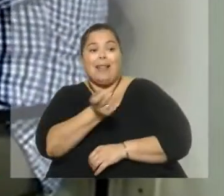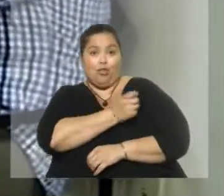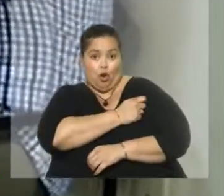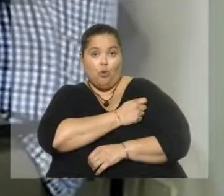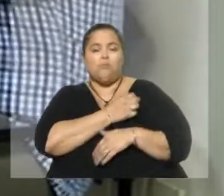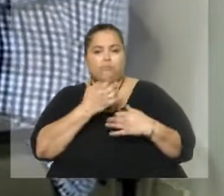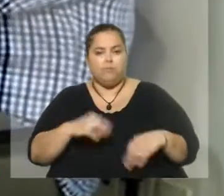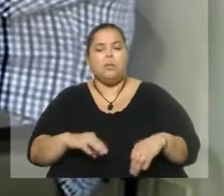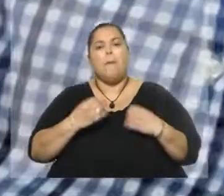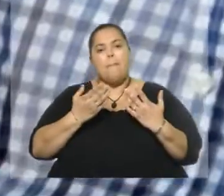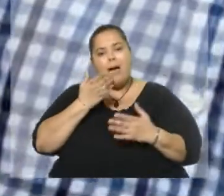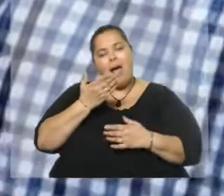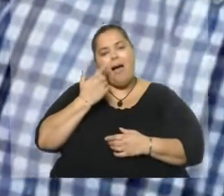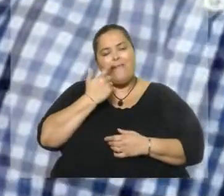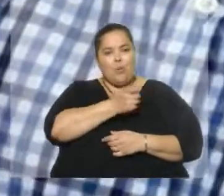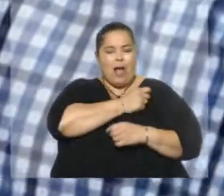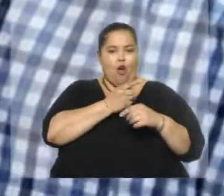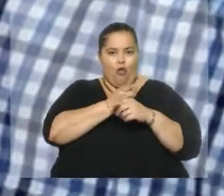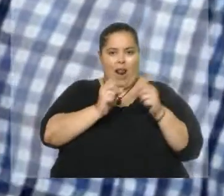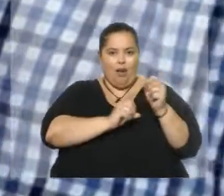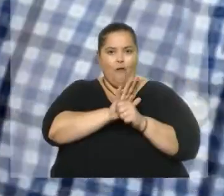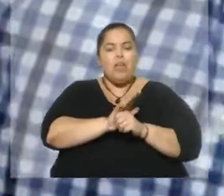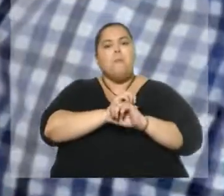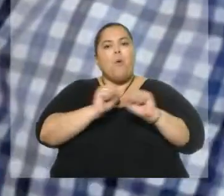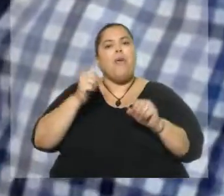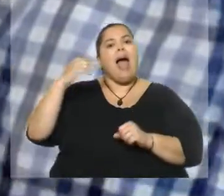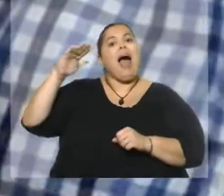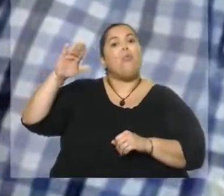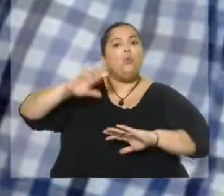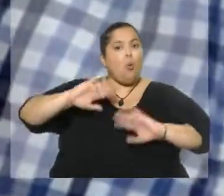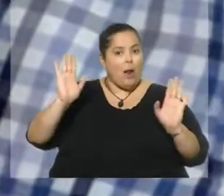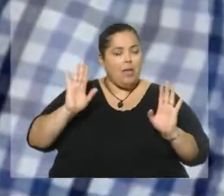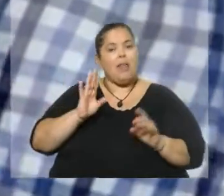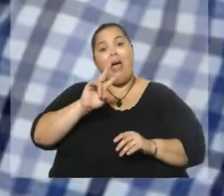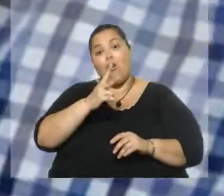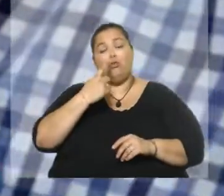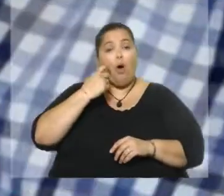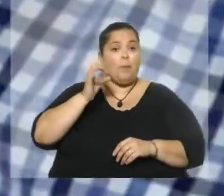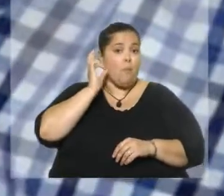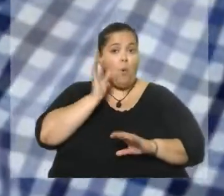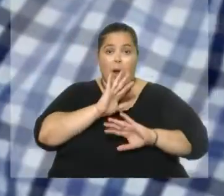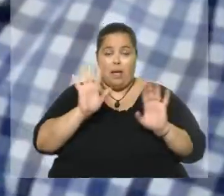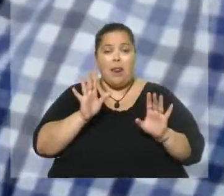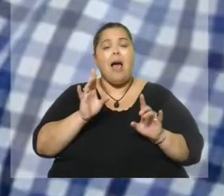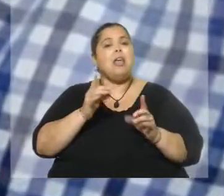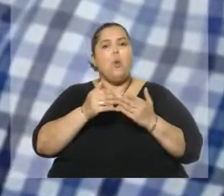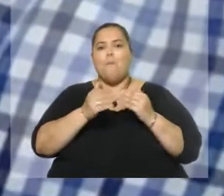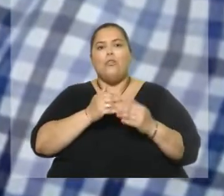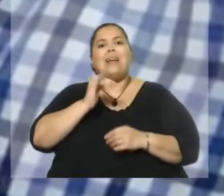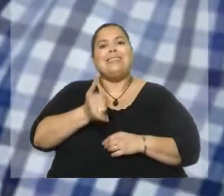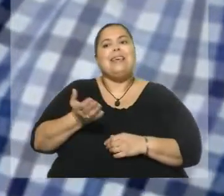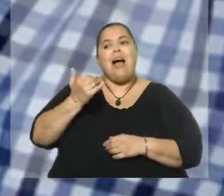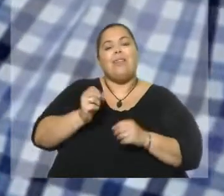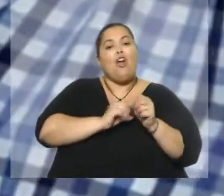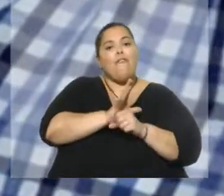de la vacuna para el COVID-19. Podrán participar personas adultas de ambos sexos, con o sin antecedente de haber cursado infección por COVID